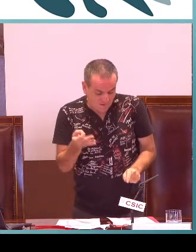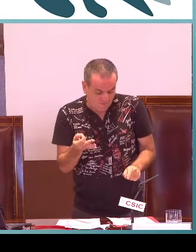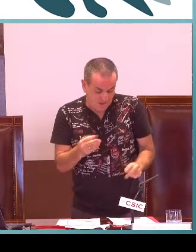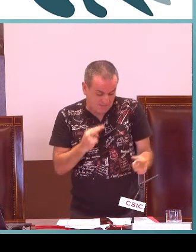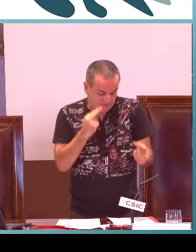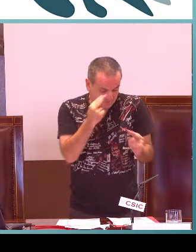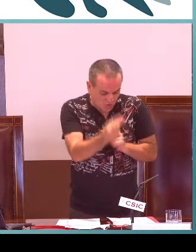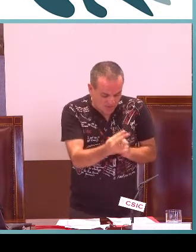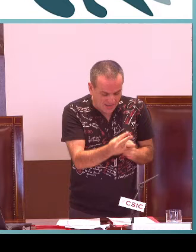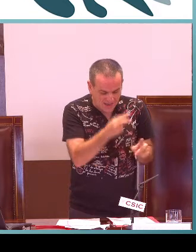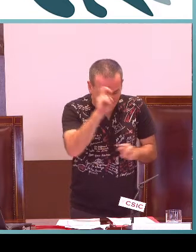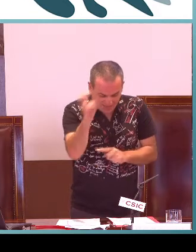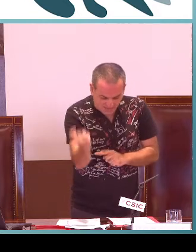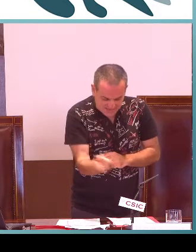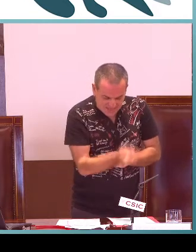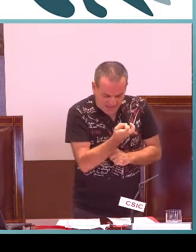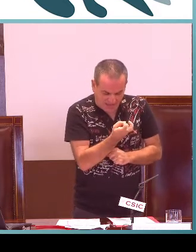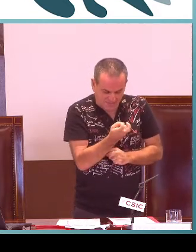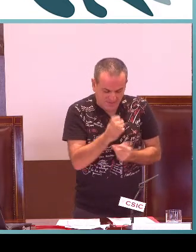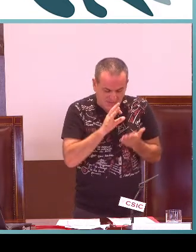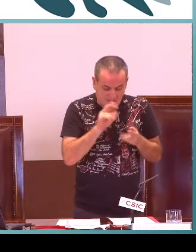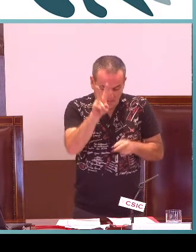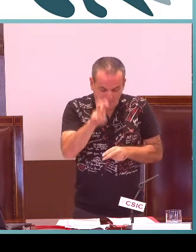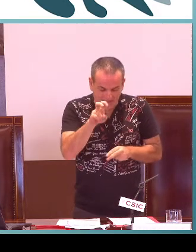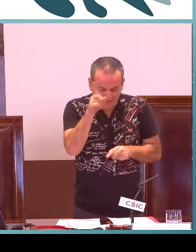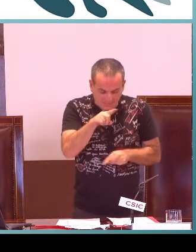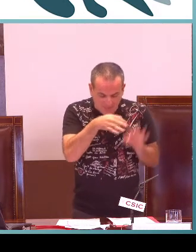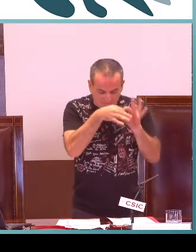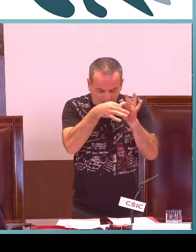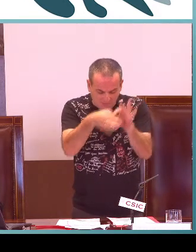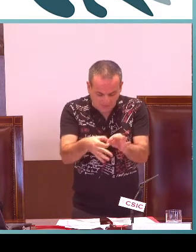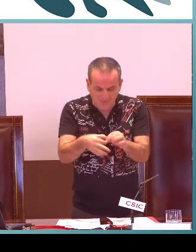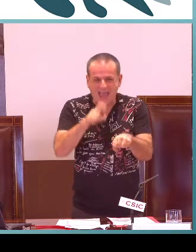flexible y debe responder a la diversidad